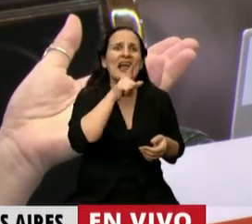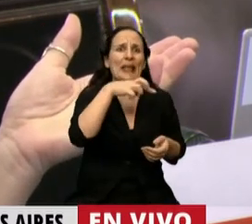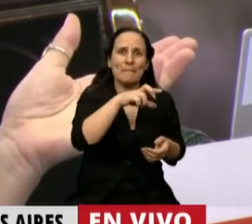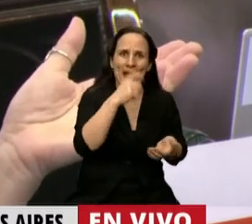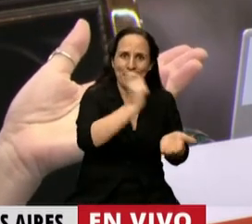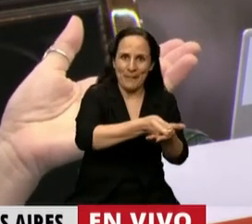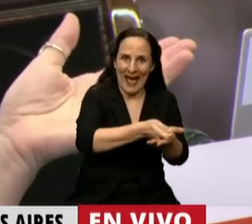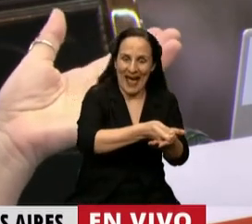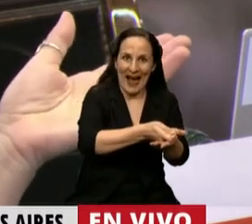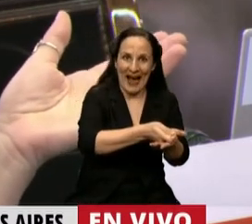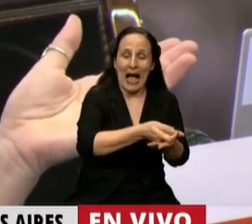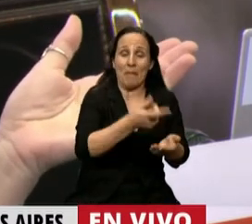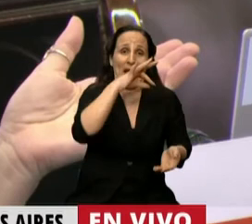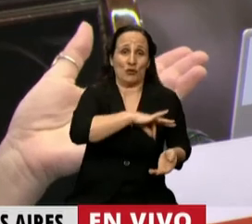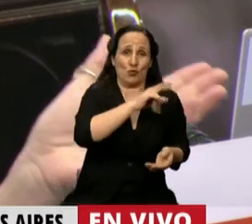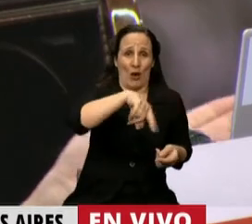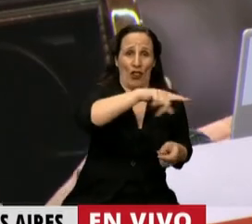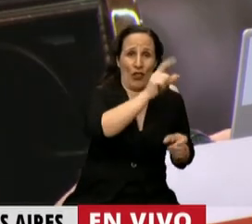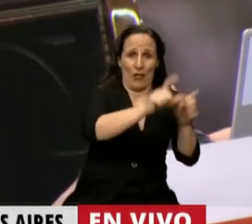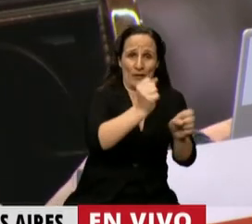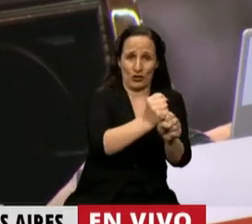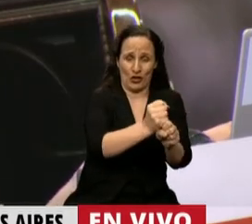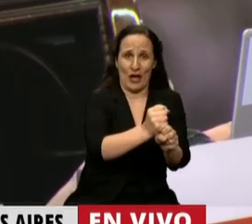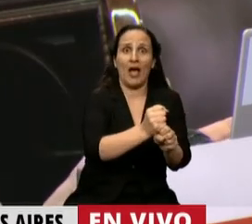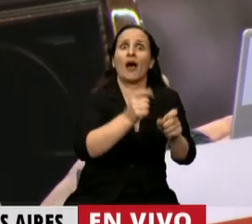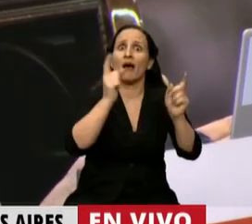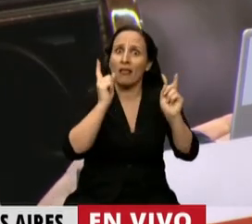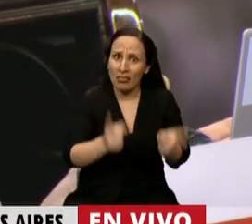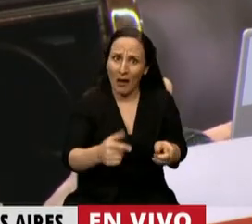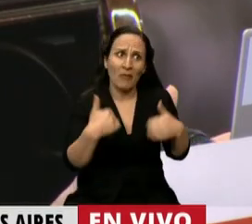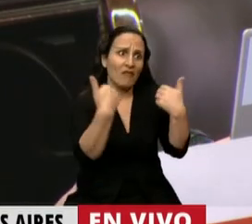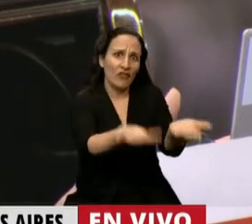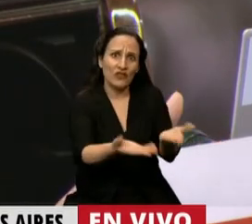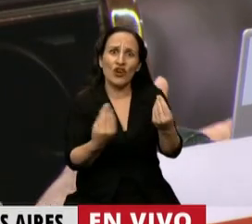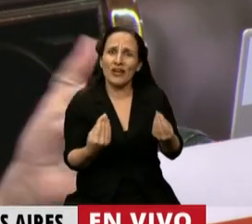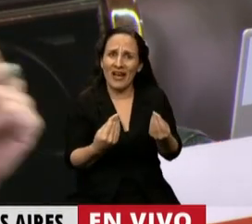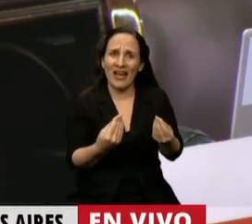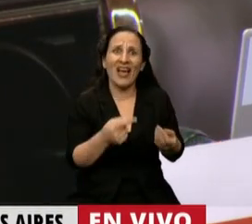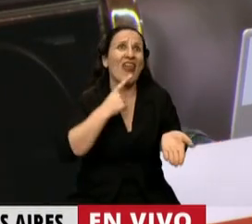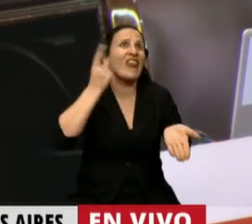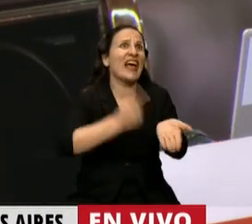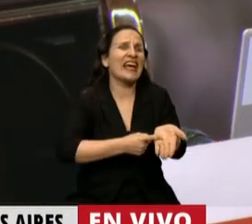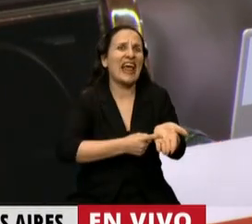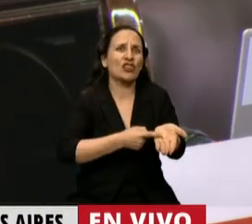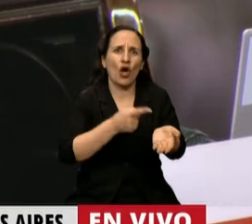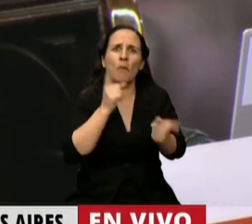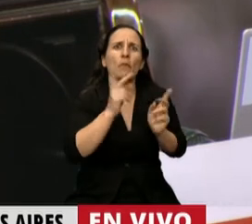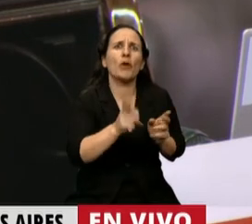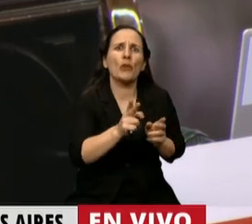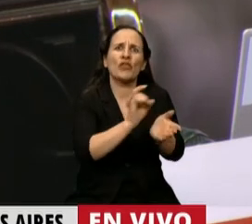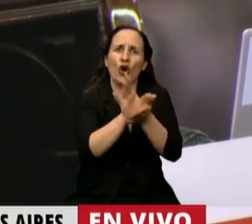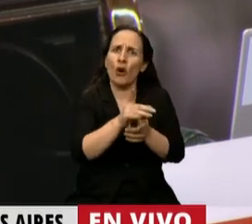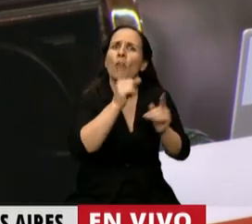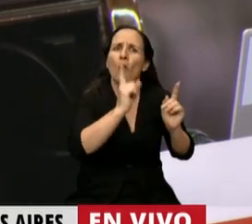para pagar salario, sino también obtuvo el beneficio de despedir, aunque había un decreto presidencial de prohibición de